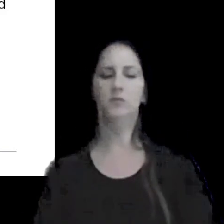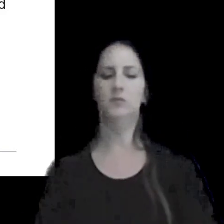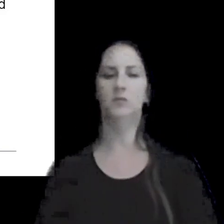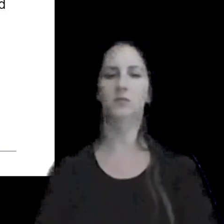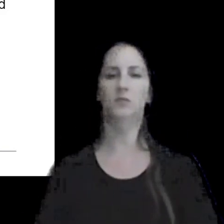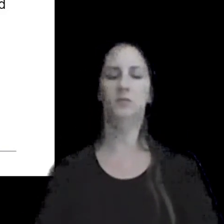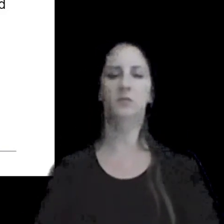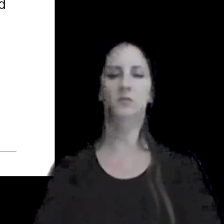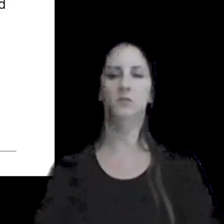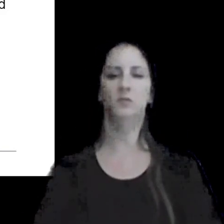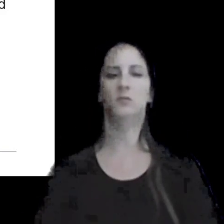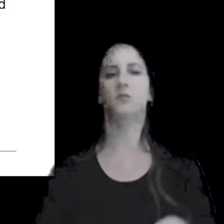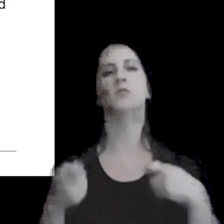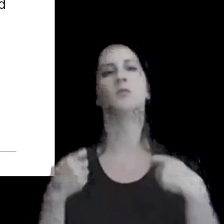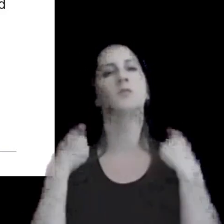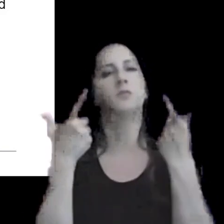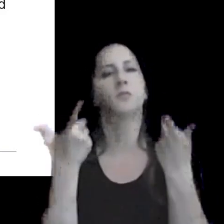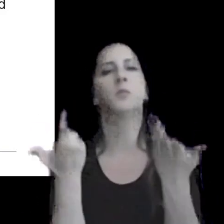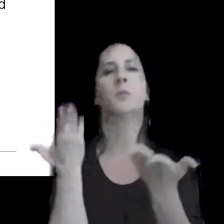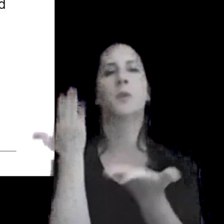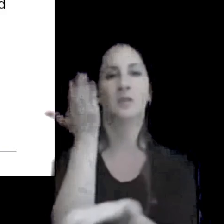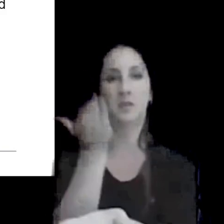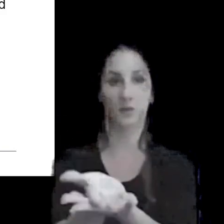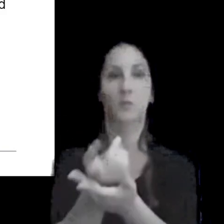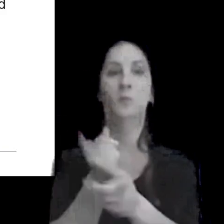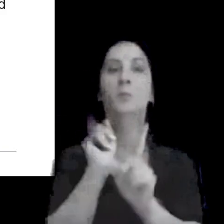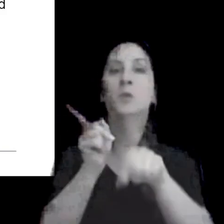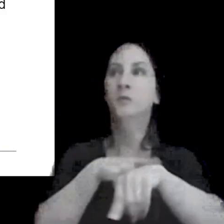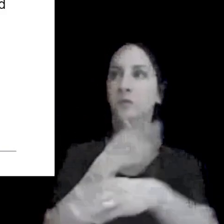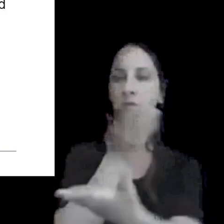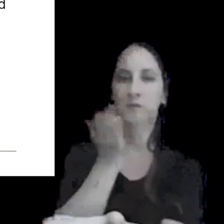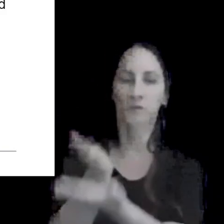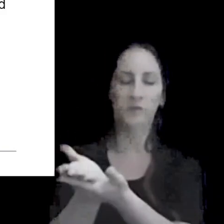otorgado para su presentación una vez que es requerido